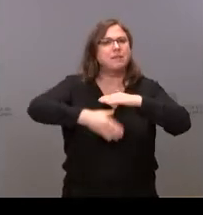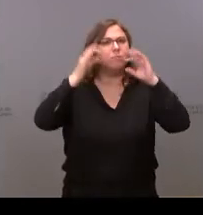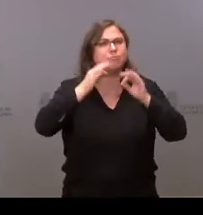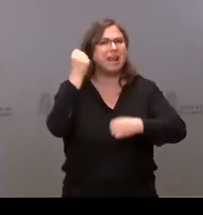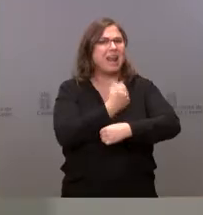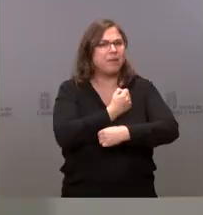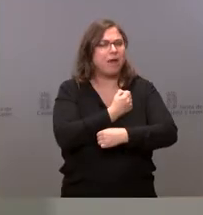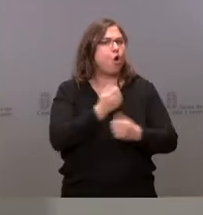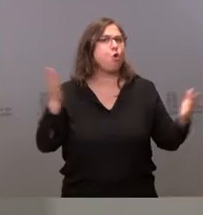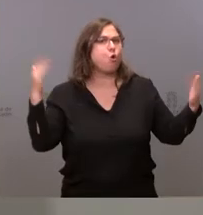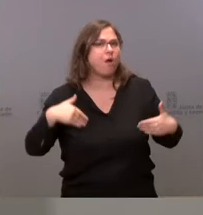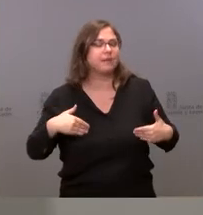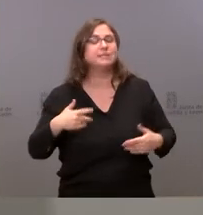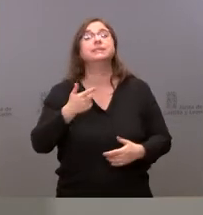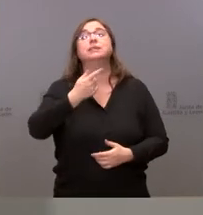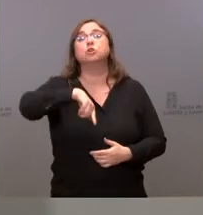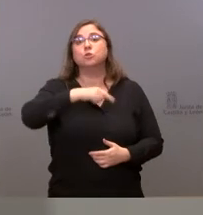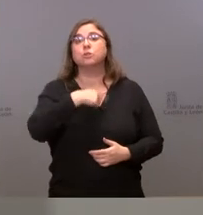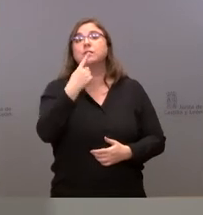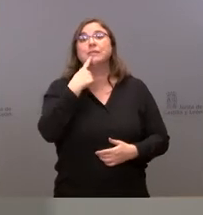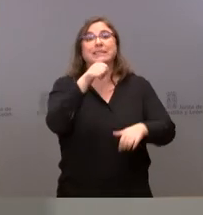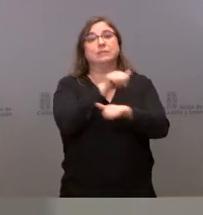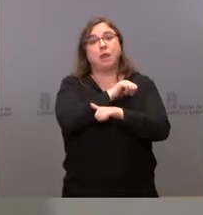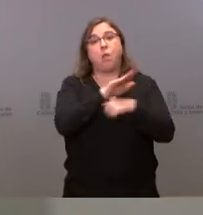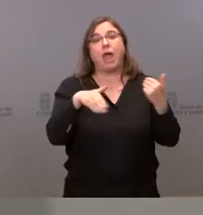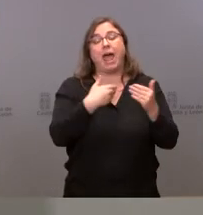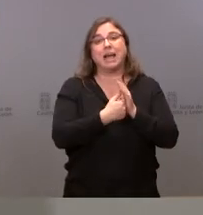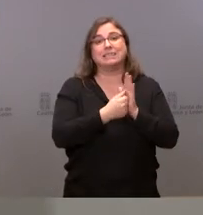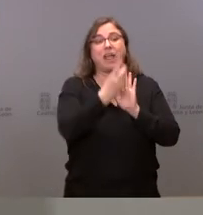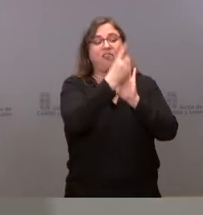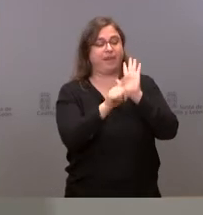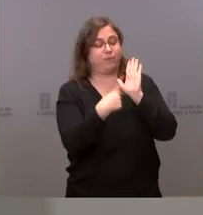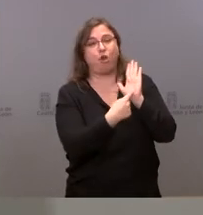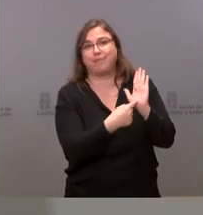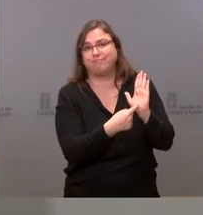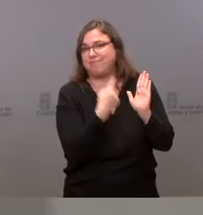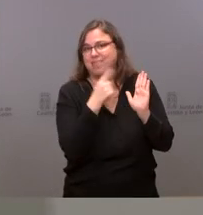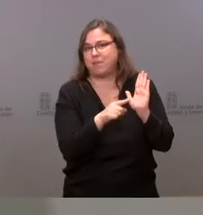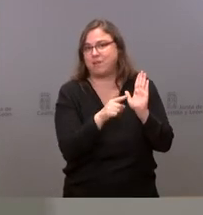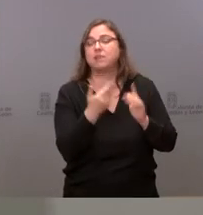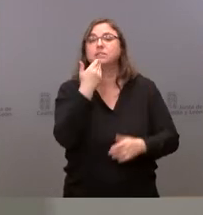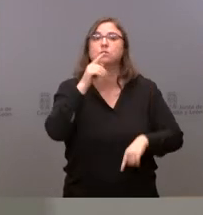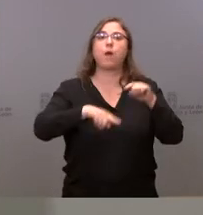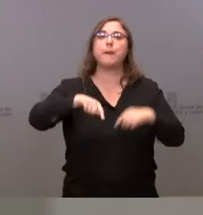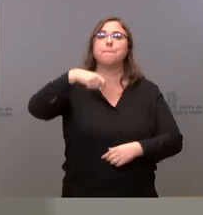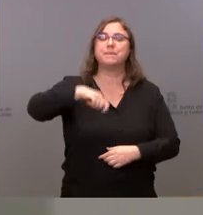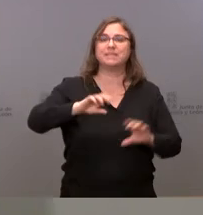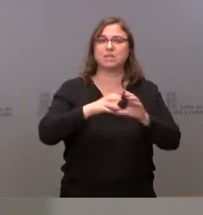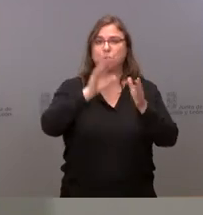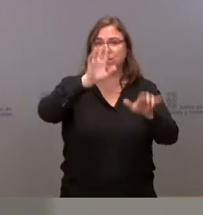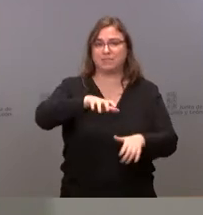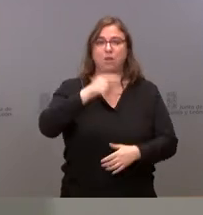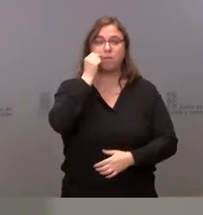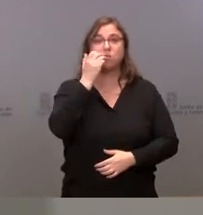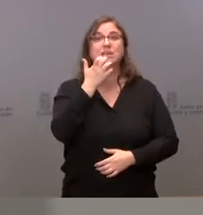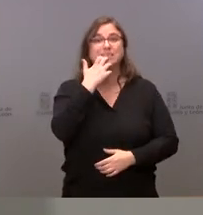nosotros dijimos que miraríamos la de presidente leeremos el decreto ley y se comentó ayer por parte del presidente de la Junta de Castilla y León que una vez que se